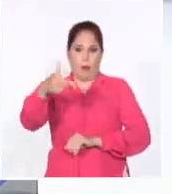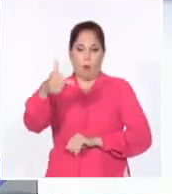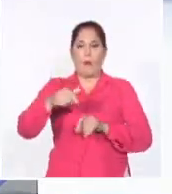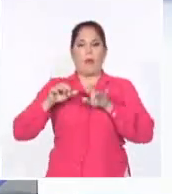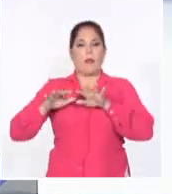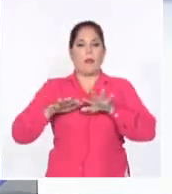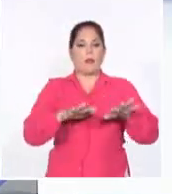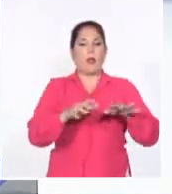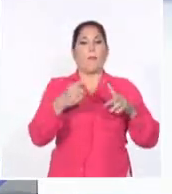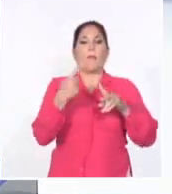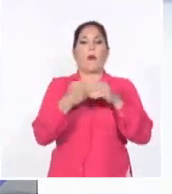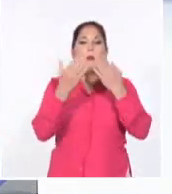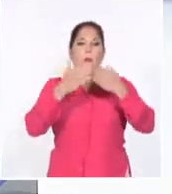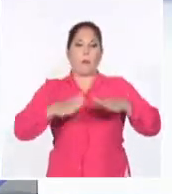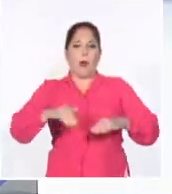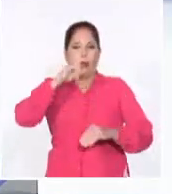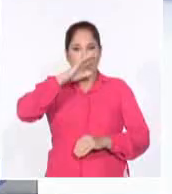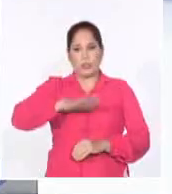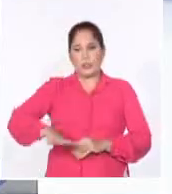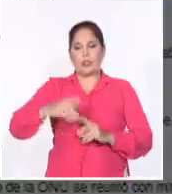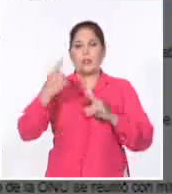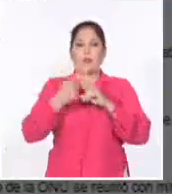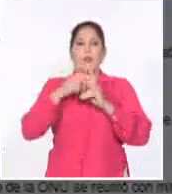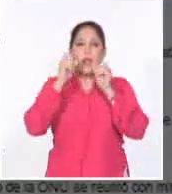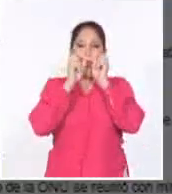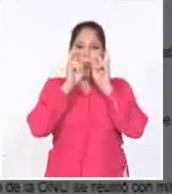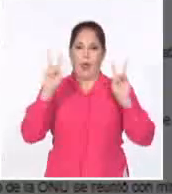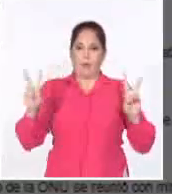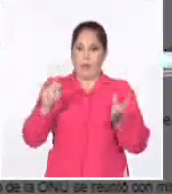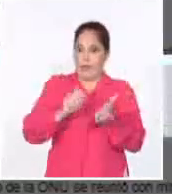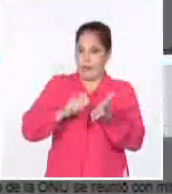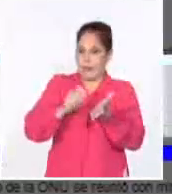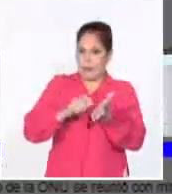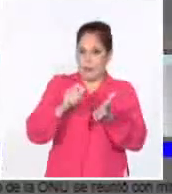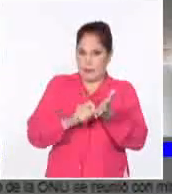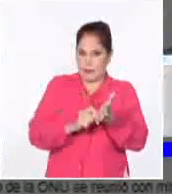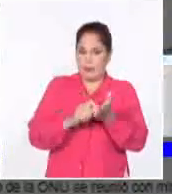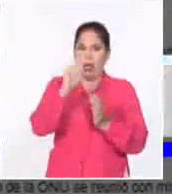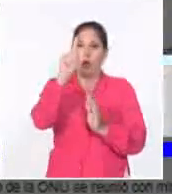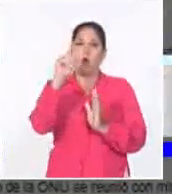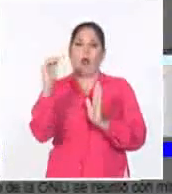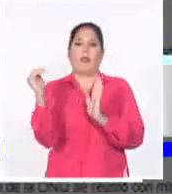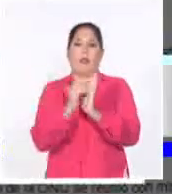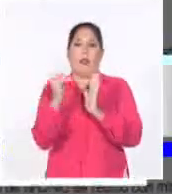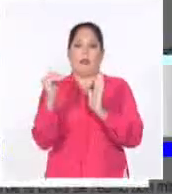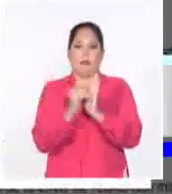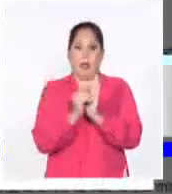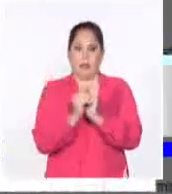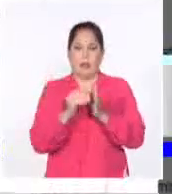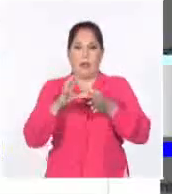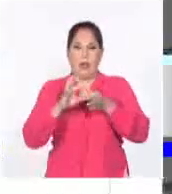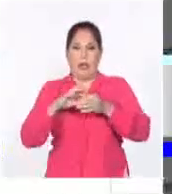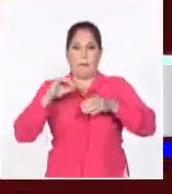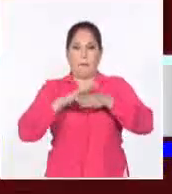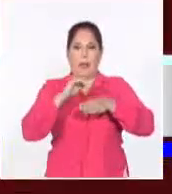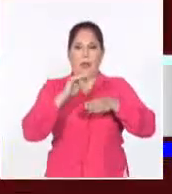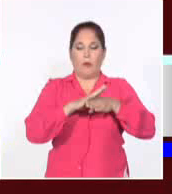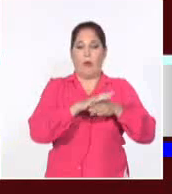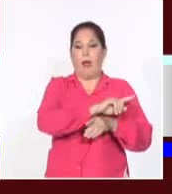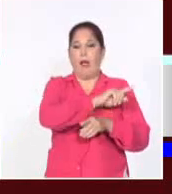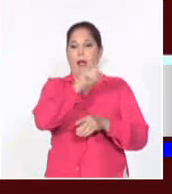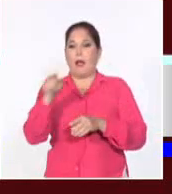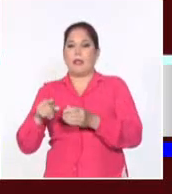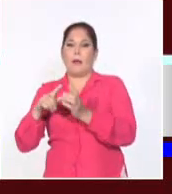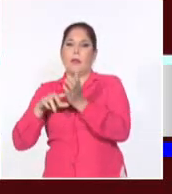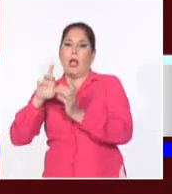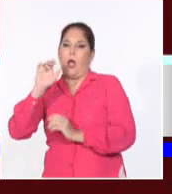por la paz, los niños y la vida. La cita está pactada para la una de la tarde desde Heimalecón hasta La Piragua porque